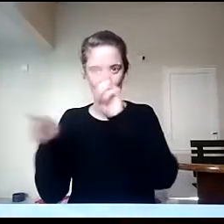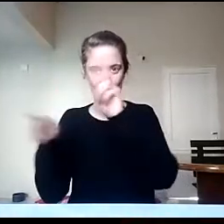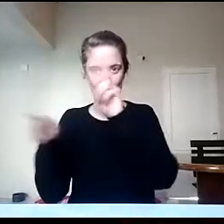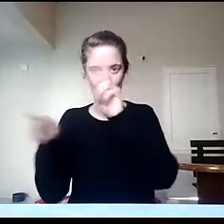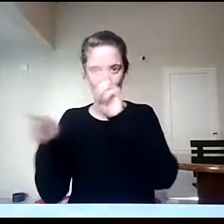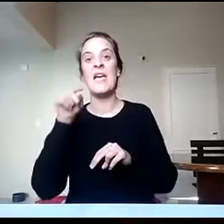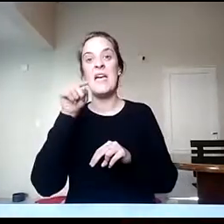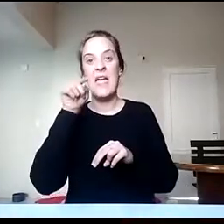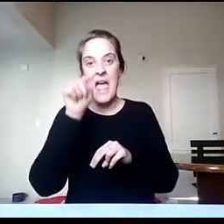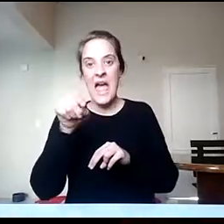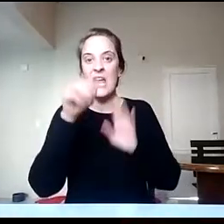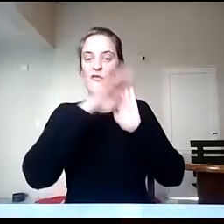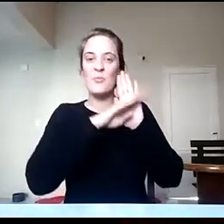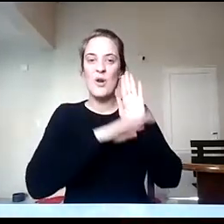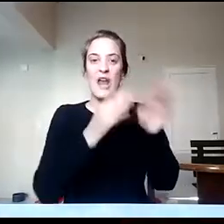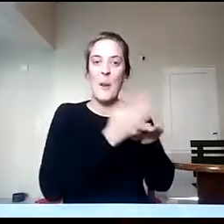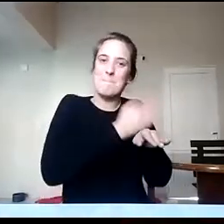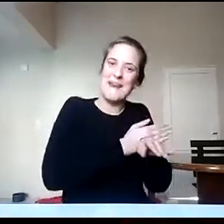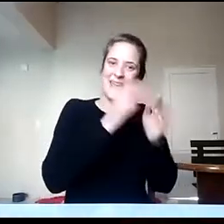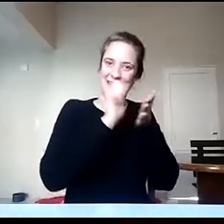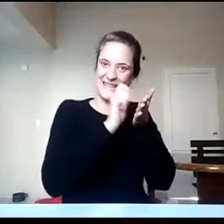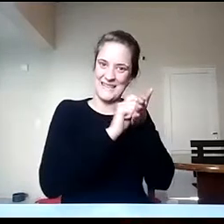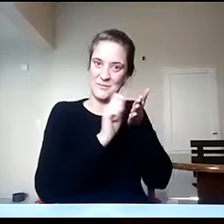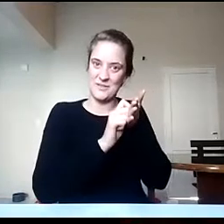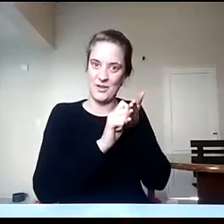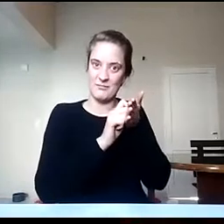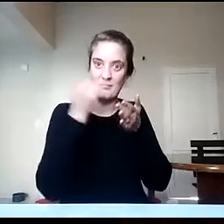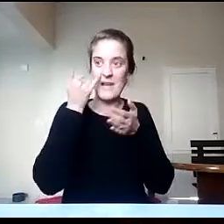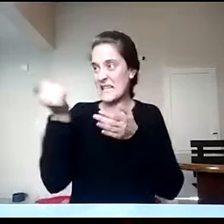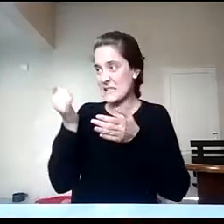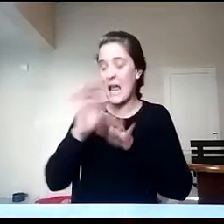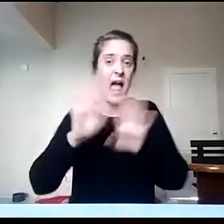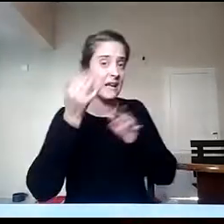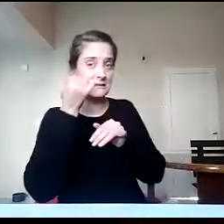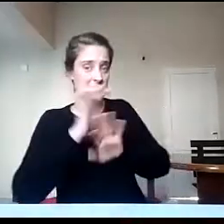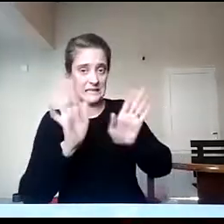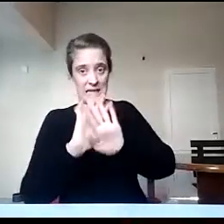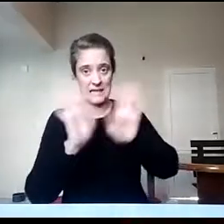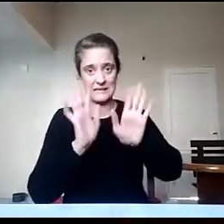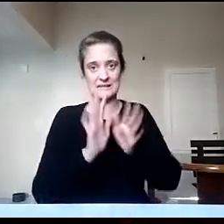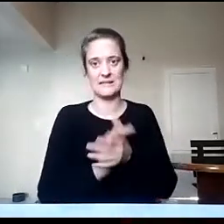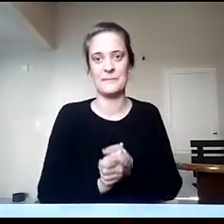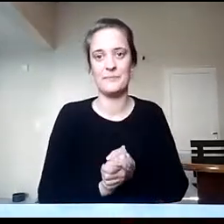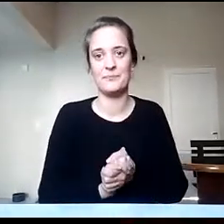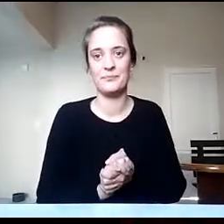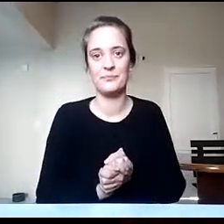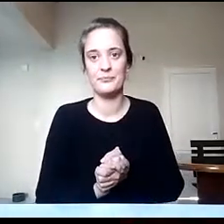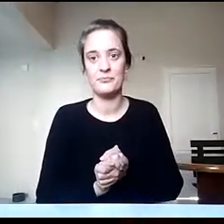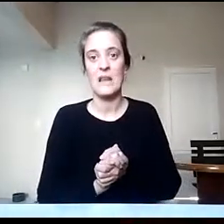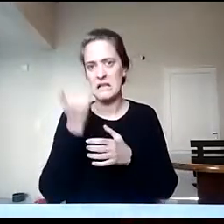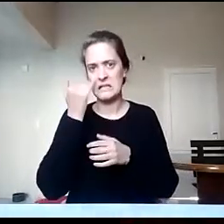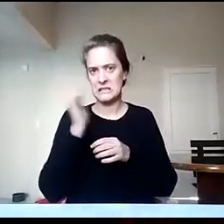preinscripción, donde ustedes van a poder acceder... Ah, ya está, perfecto, van a poder ustedes acceder... Sí, la rectora nos escribe que está el enlace de